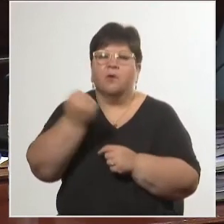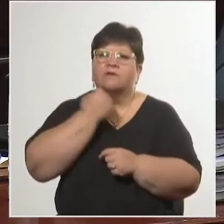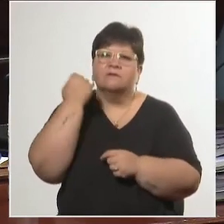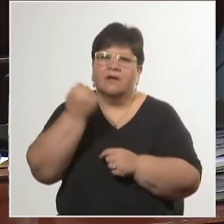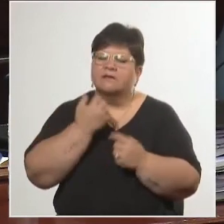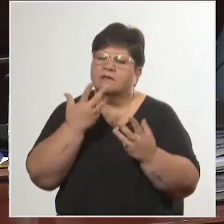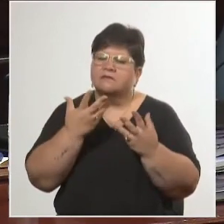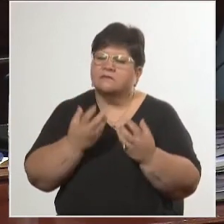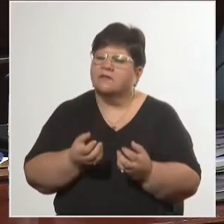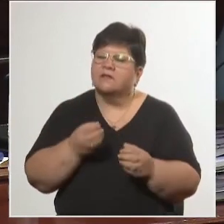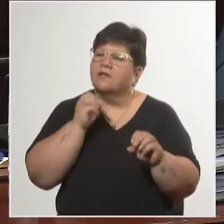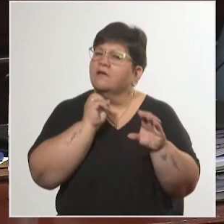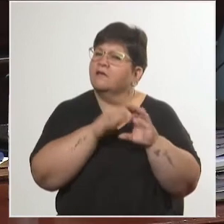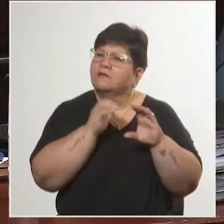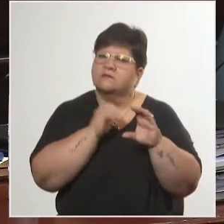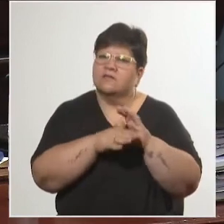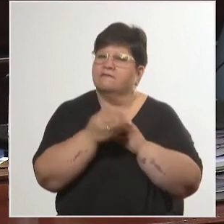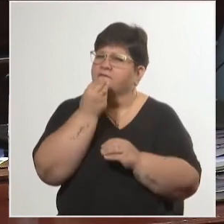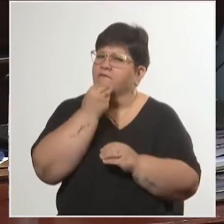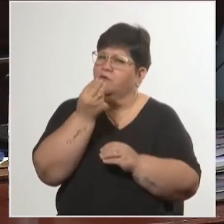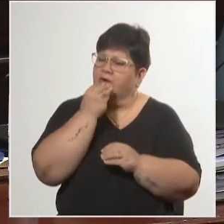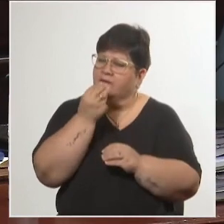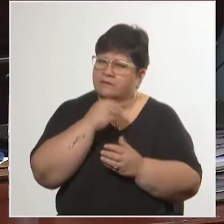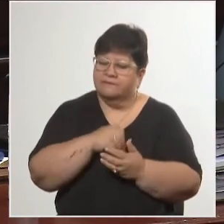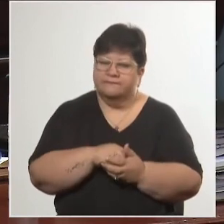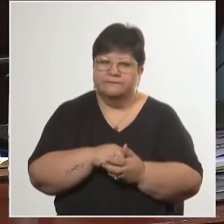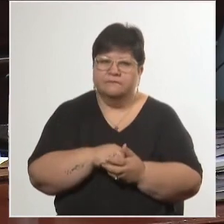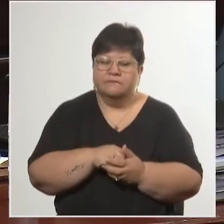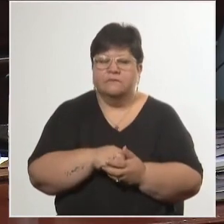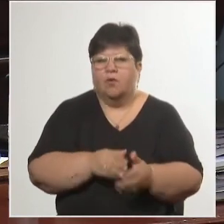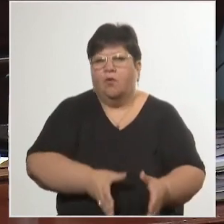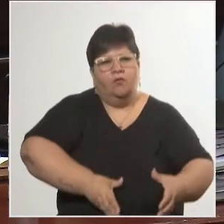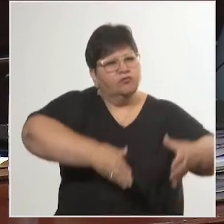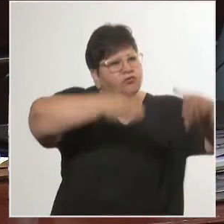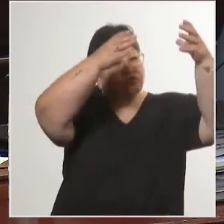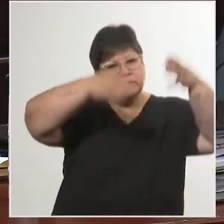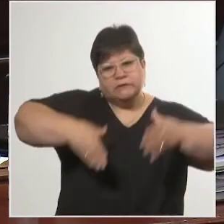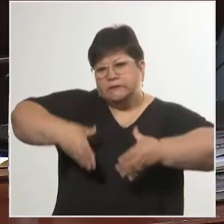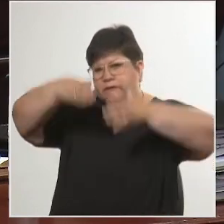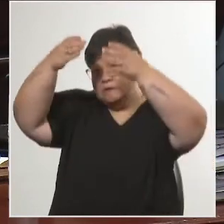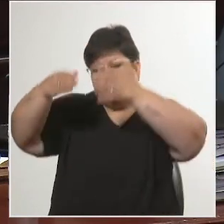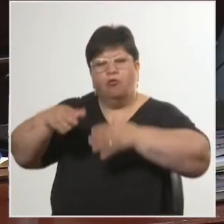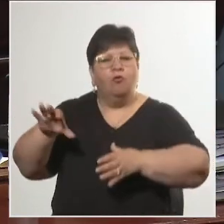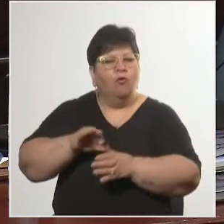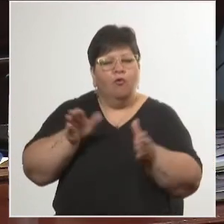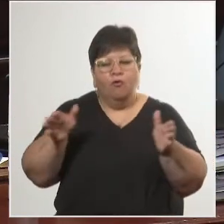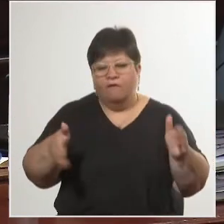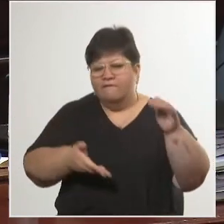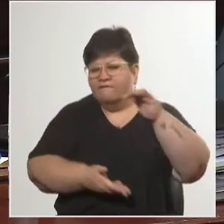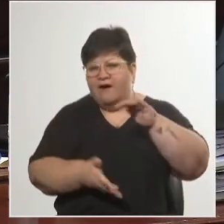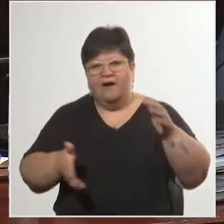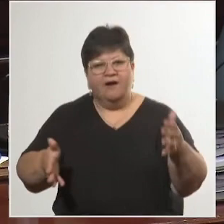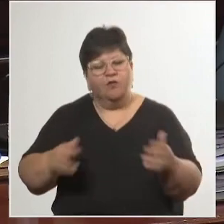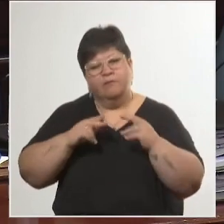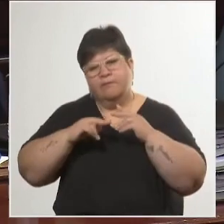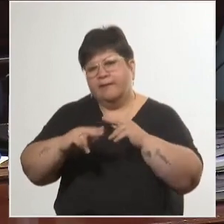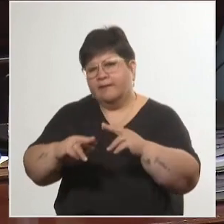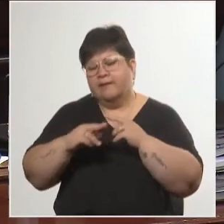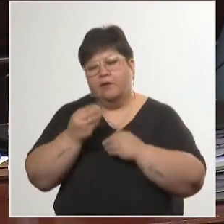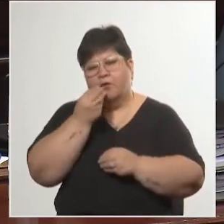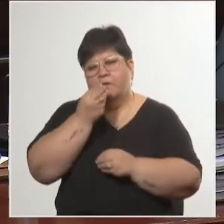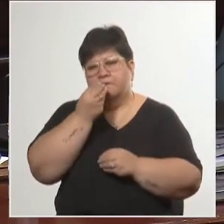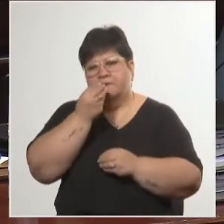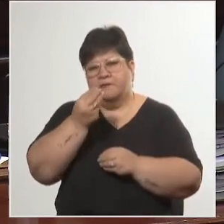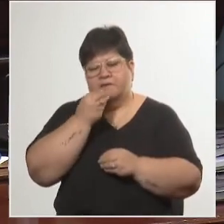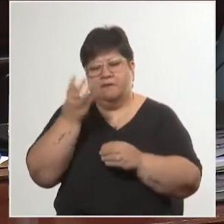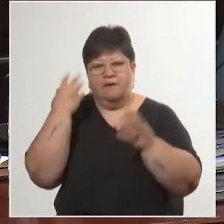sequía tener reserva de forraje. Ya sea silos o fardos que permitan mantener el ganado. Y vamos a decir